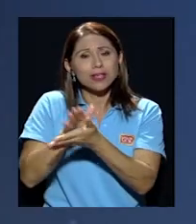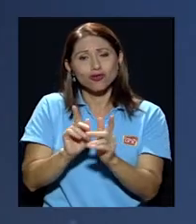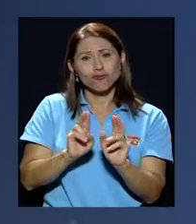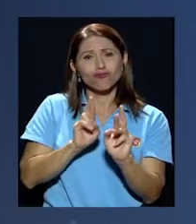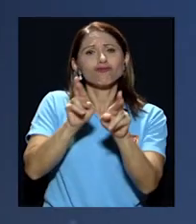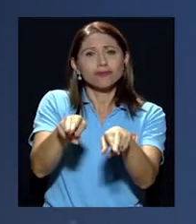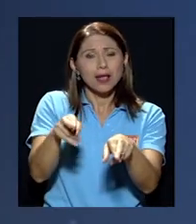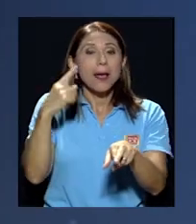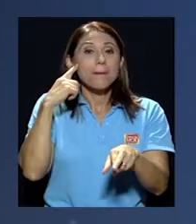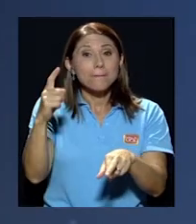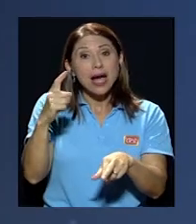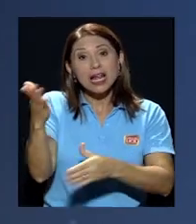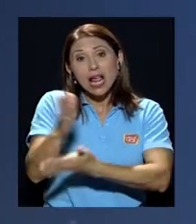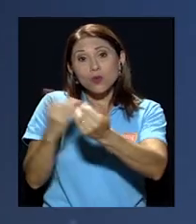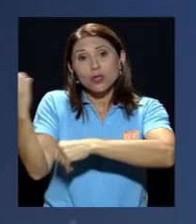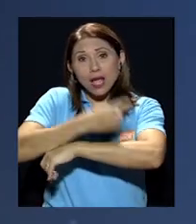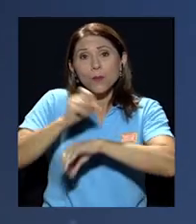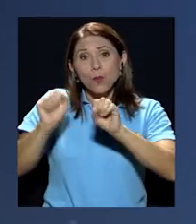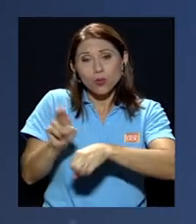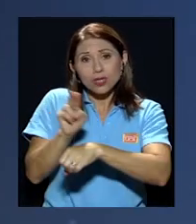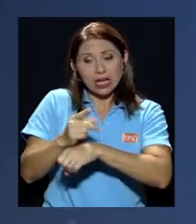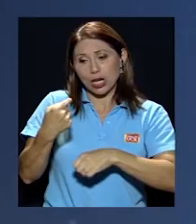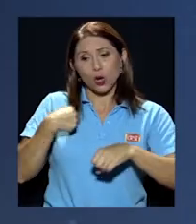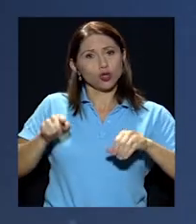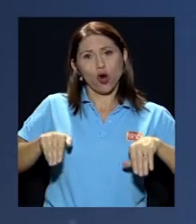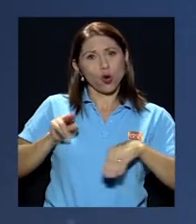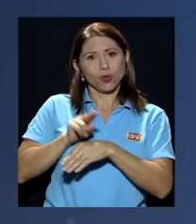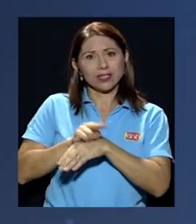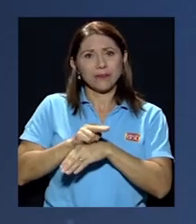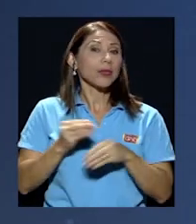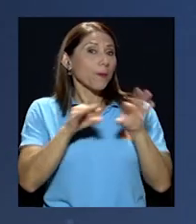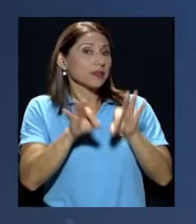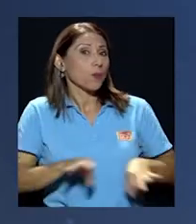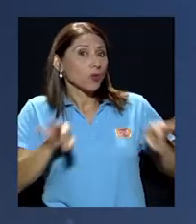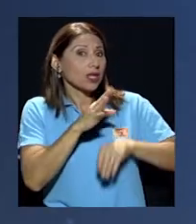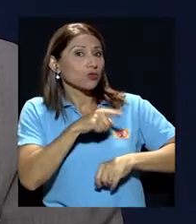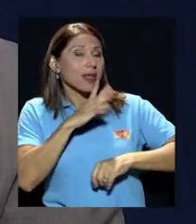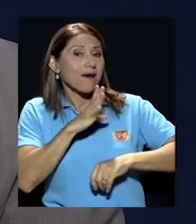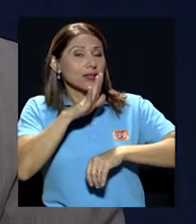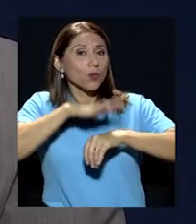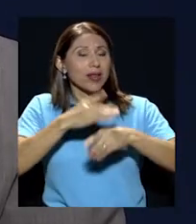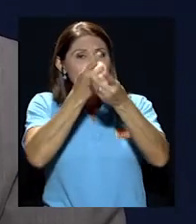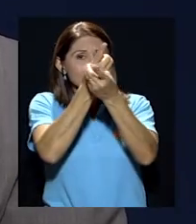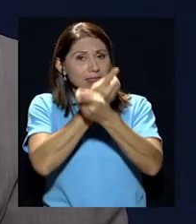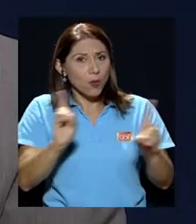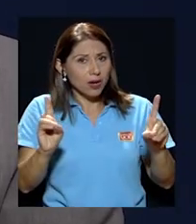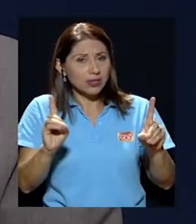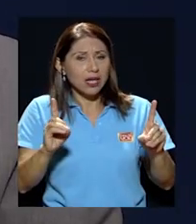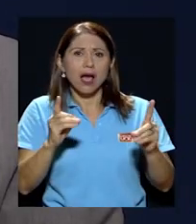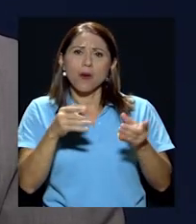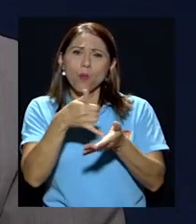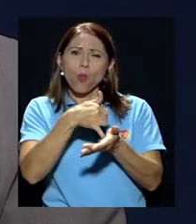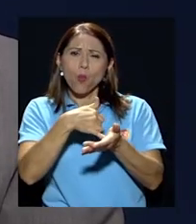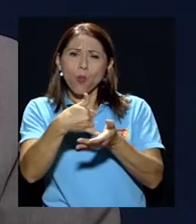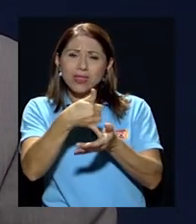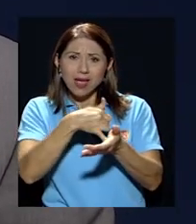que no utilicé en mi investigación. De los puntos más importantes, usted destaca la democracia, una democracia muy débil que en algún momento ha sido